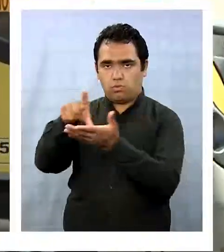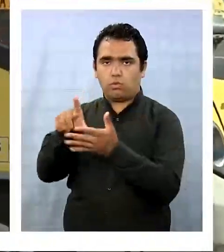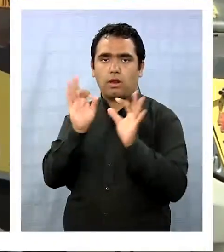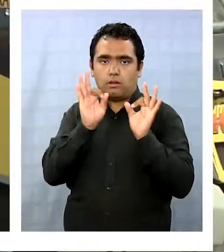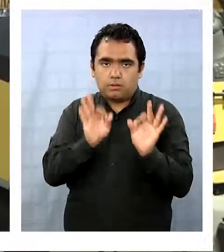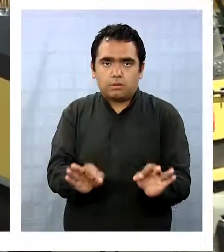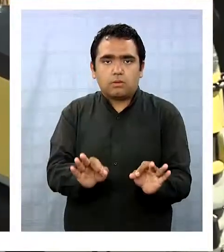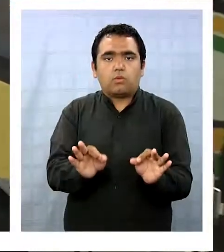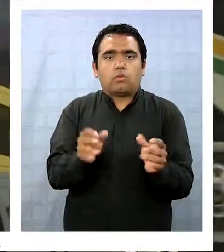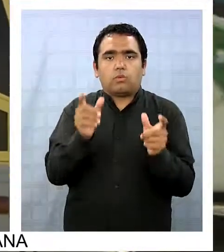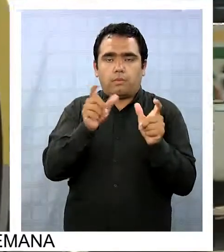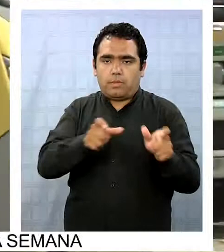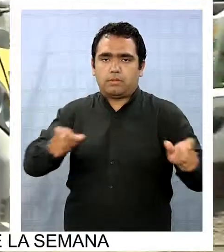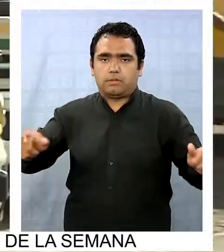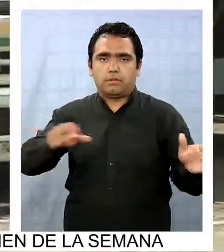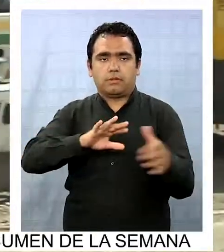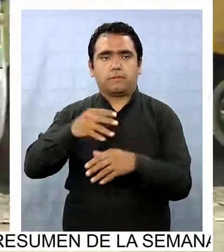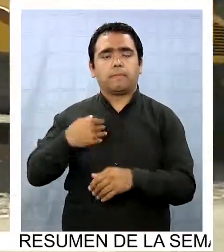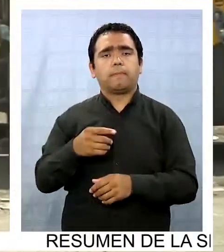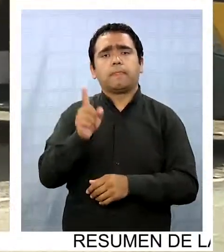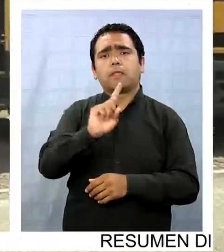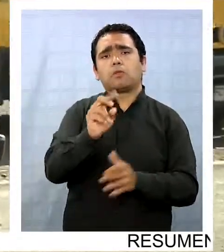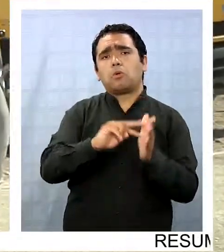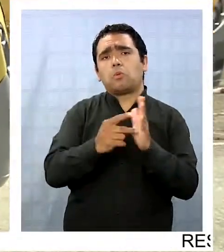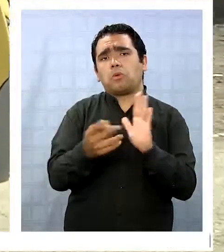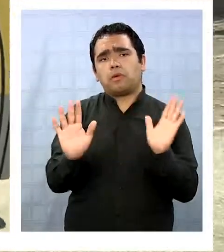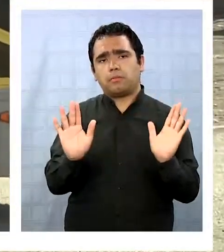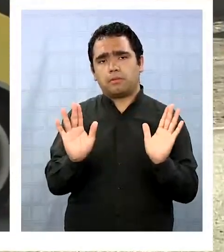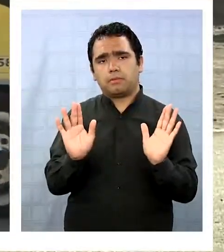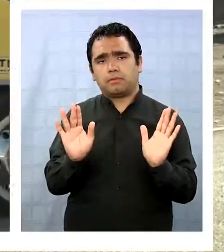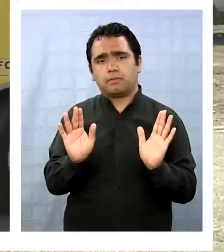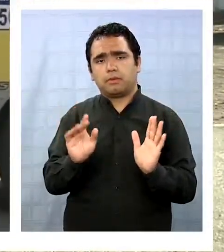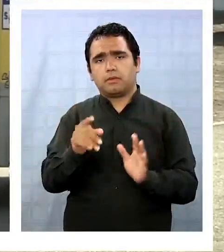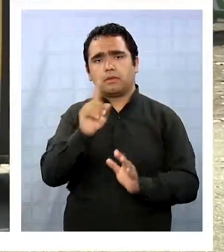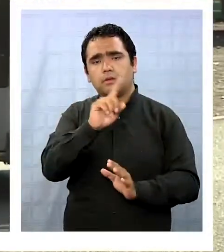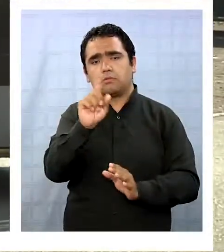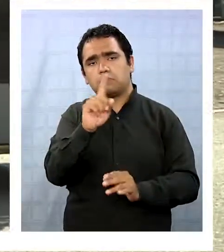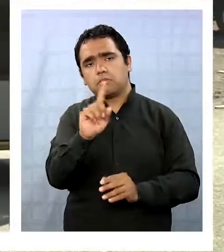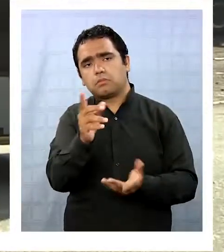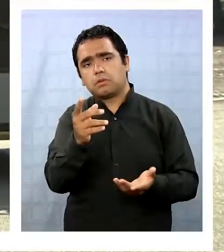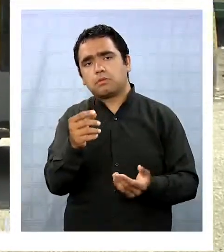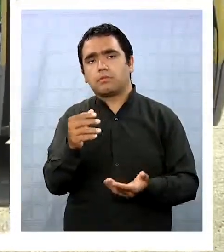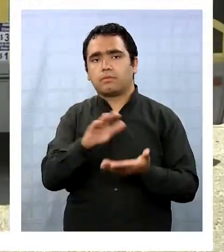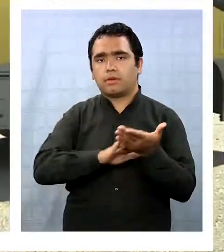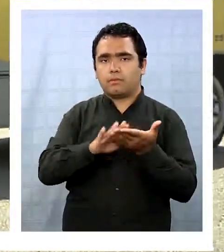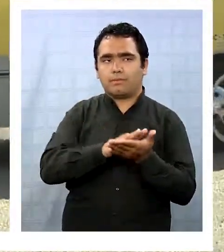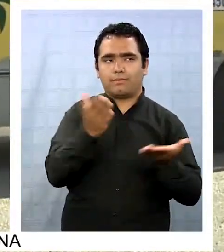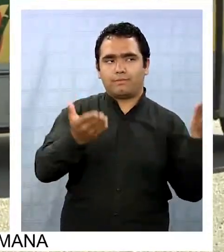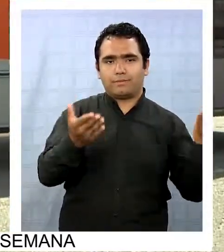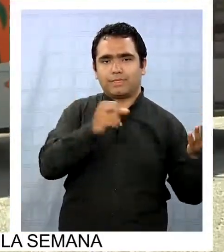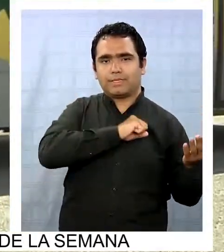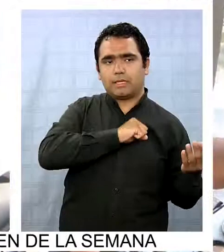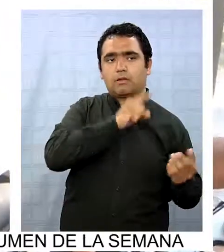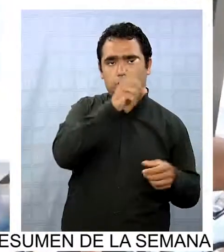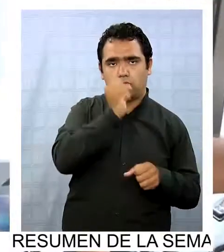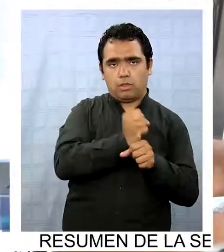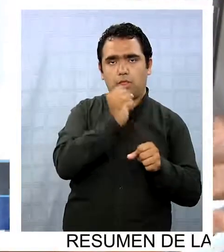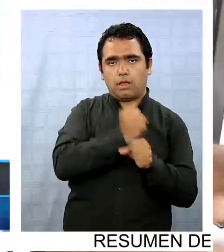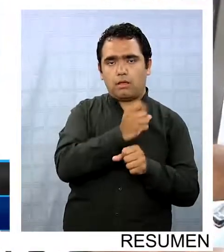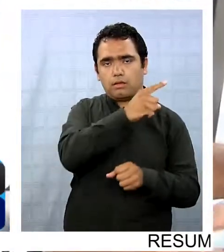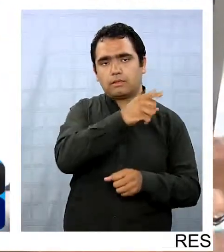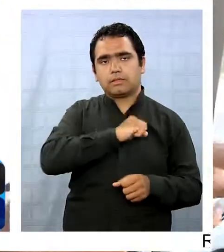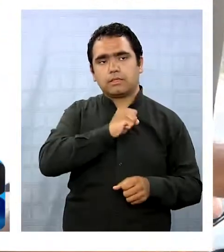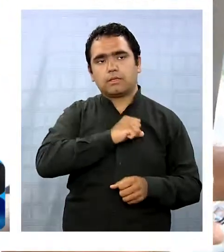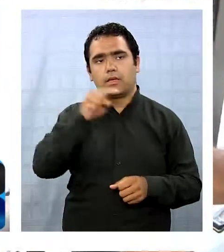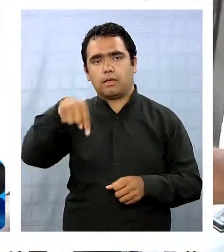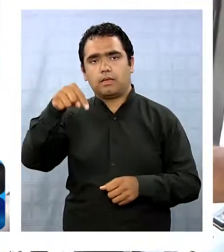seguridad de los usuarios. No hay tanto problema. Si lo comparas Santiago con acá, trabajé en Santiago. Acá